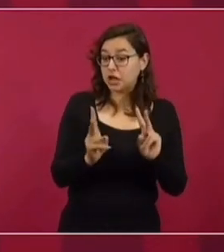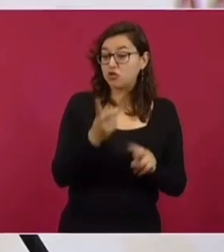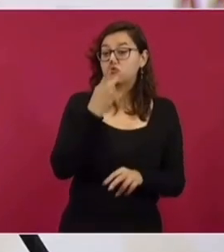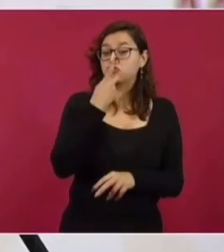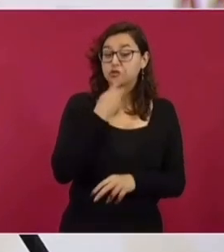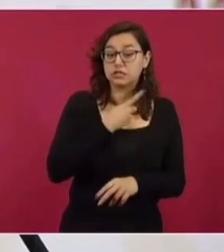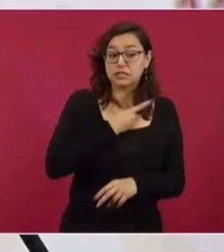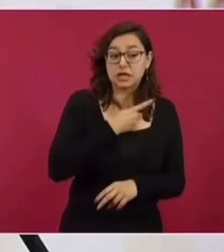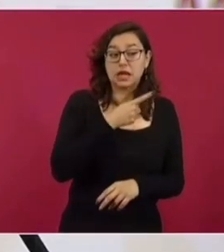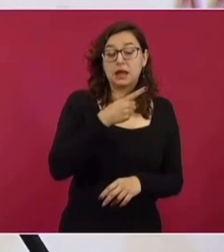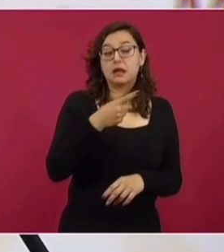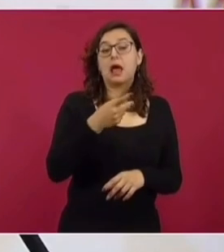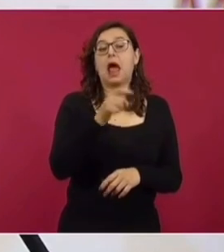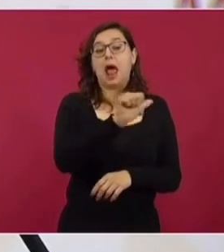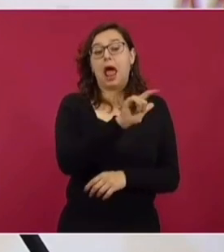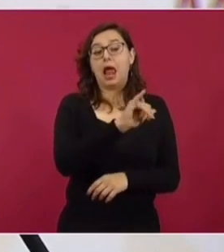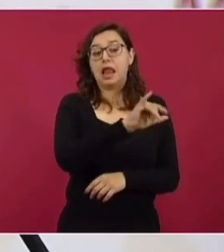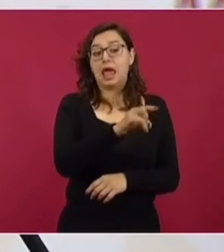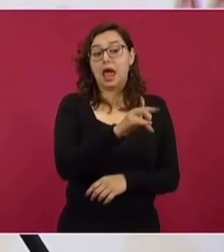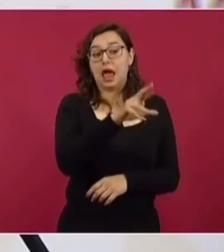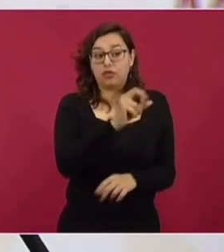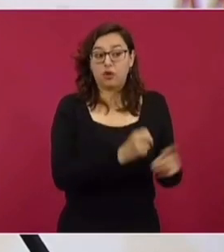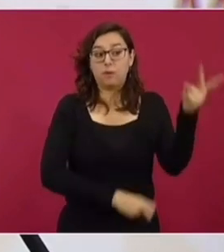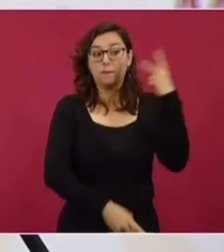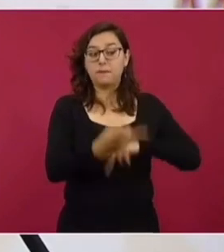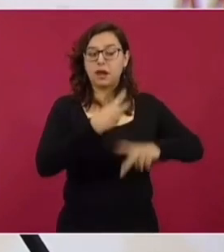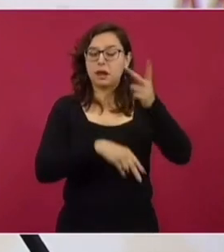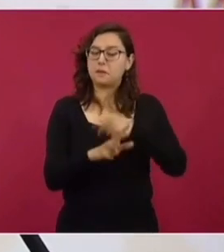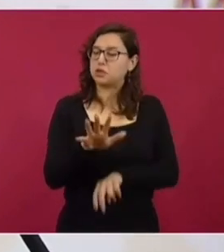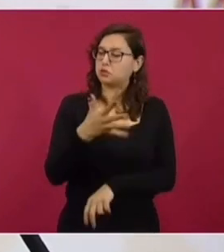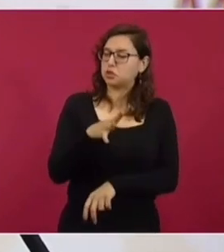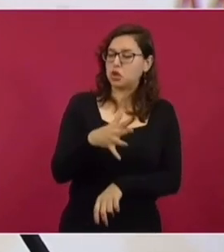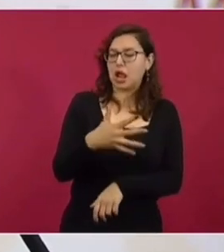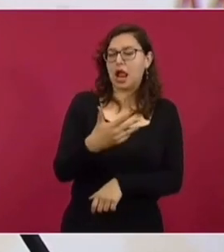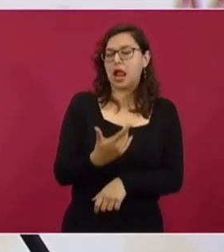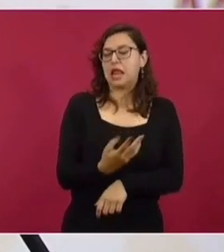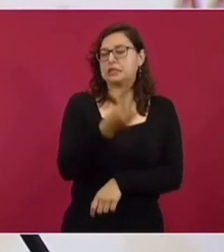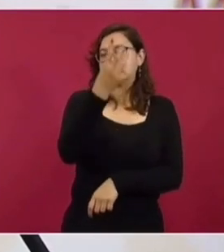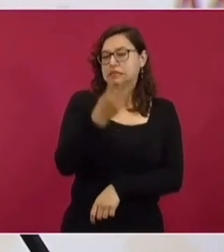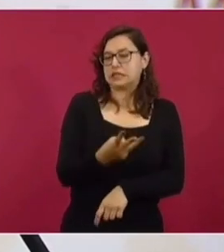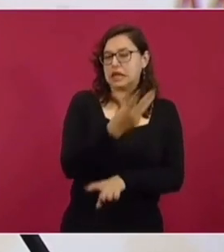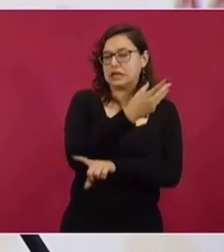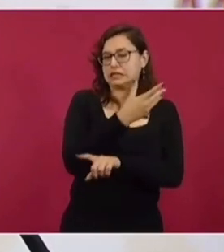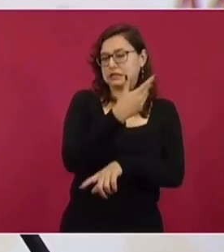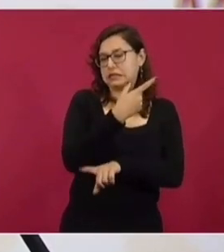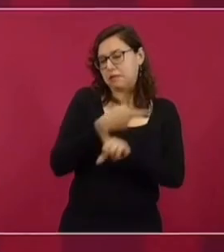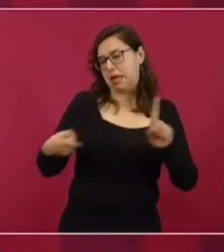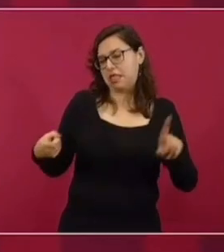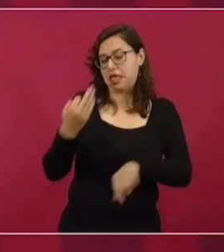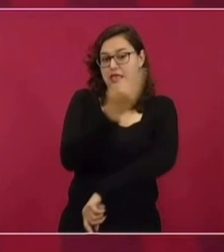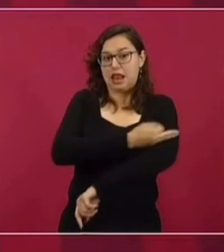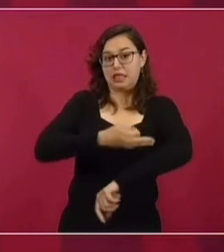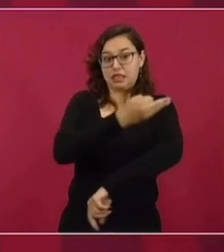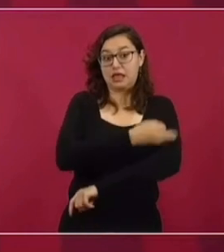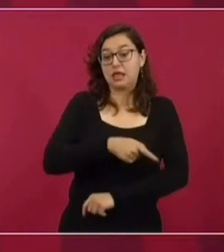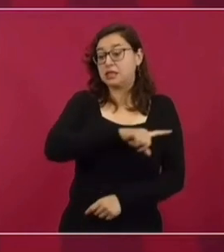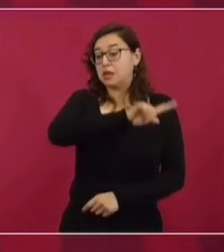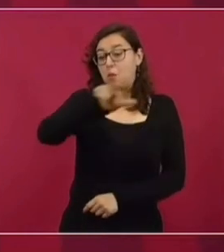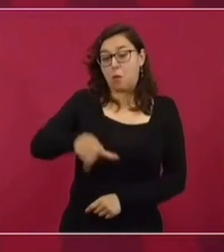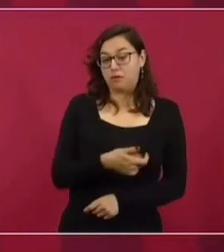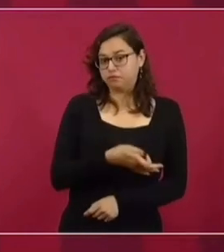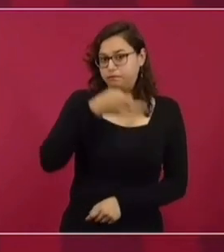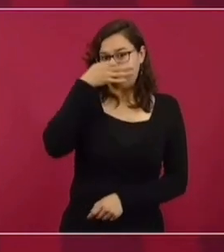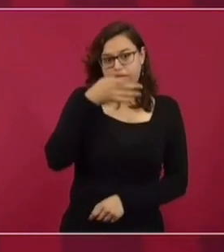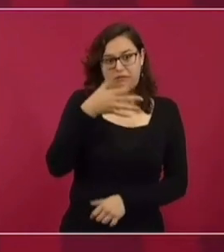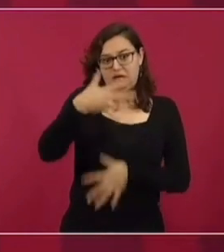las 15.30 horas al sepelio de su madre y dicen que a escasos cinco minutos de su llegada se presenta